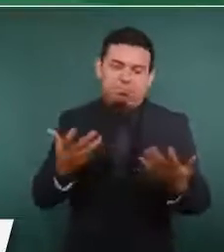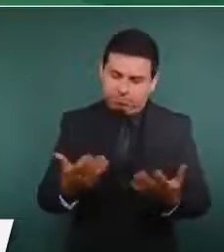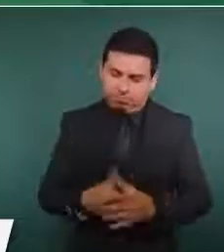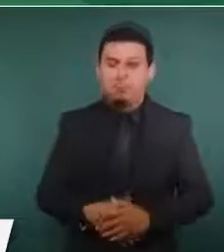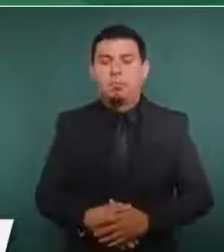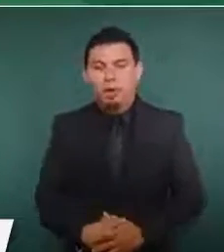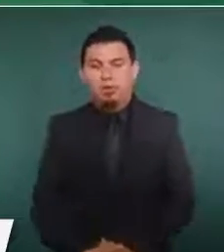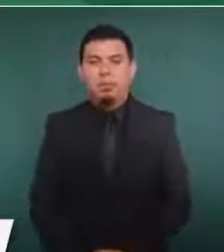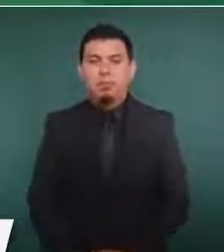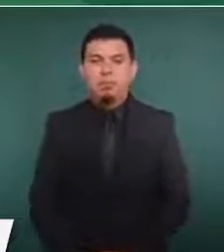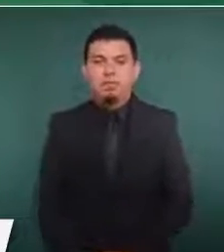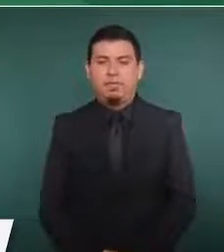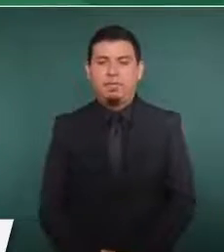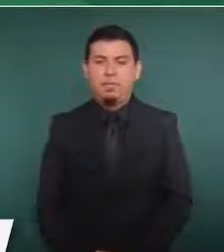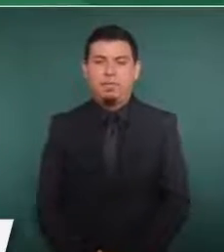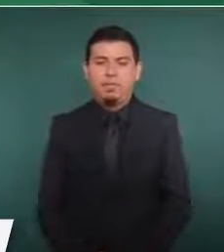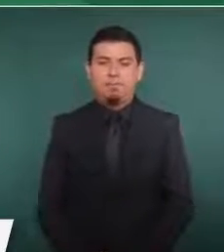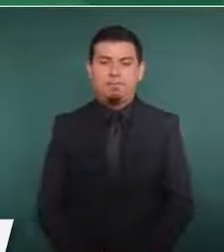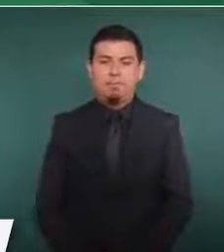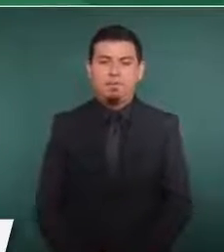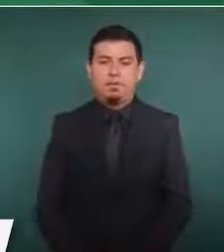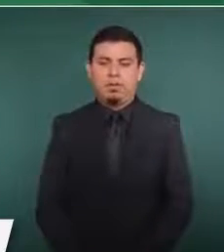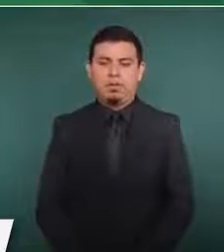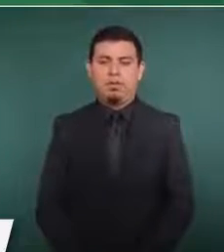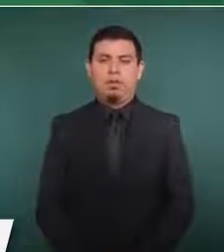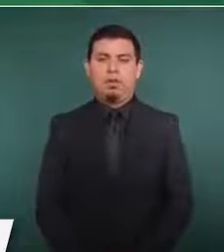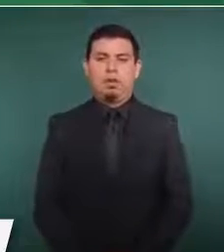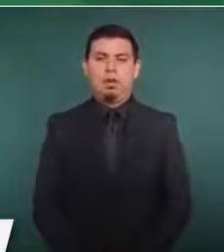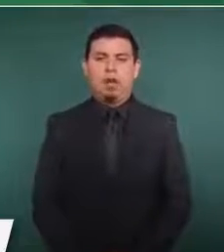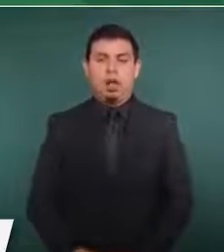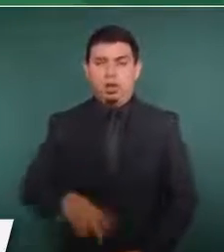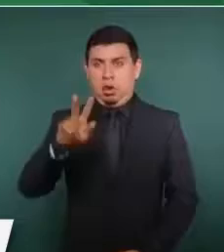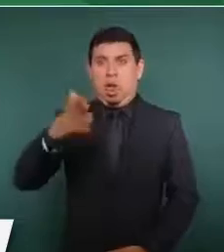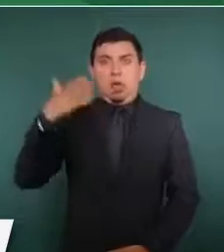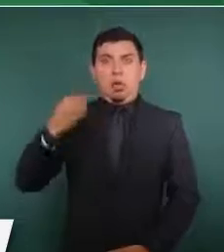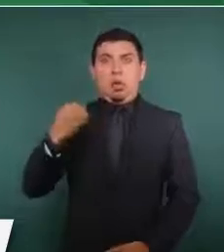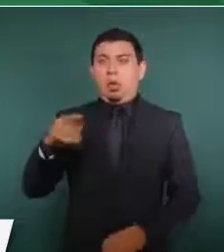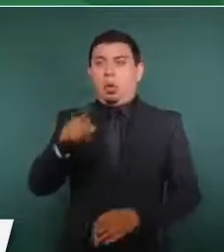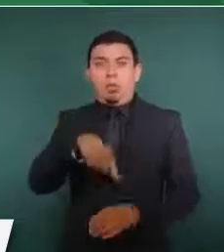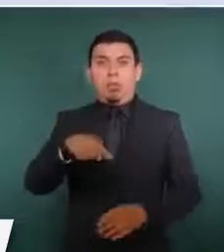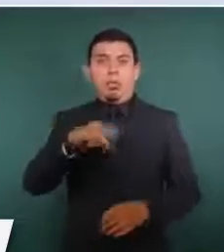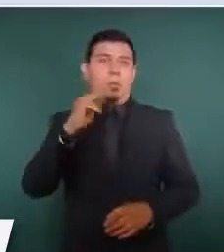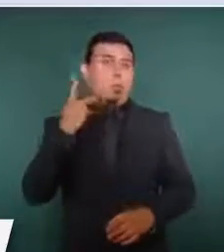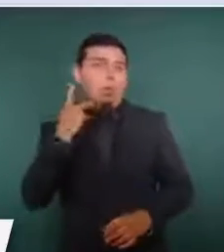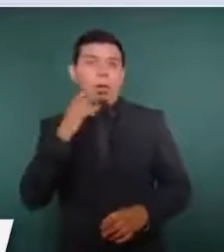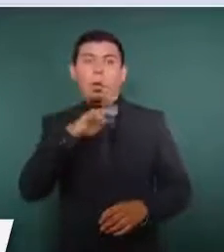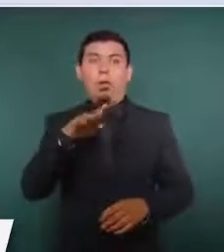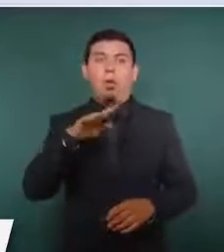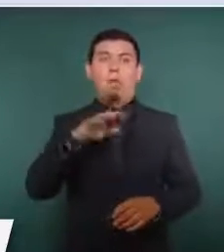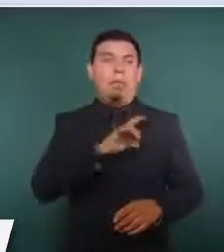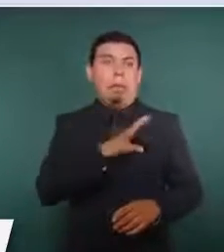estando oculto, miren,